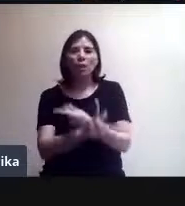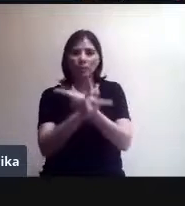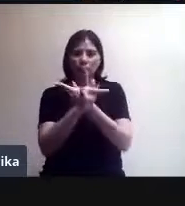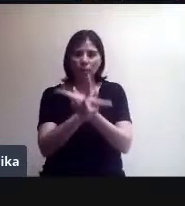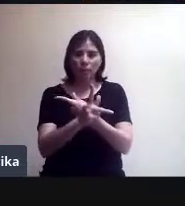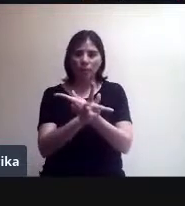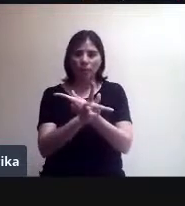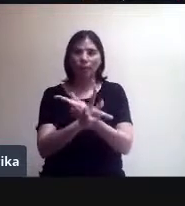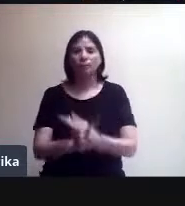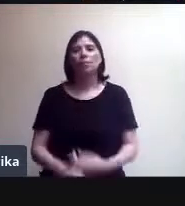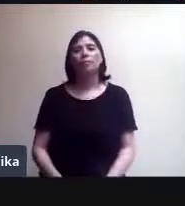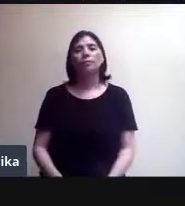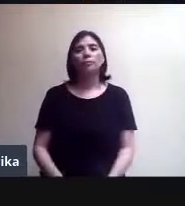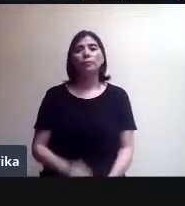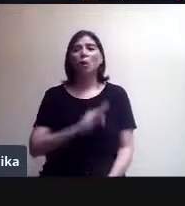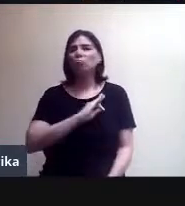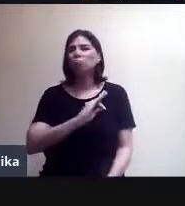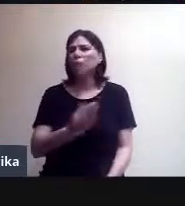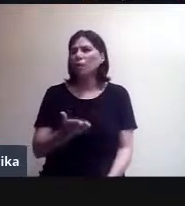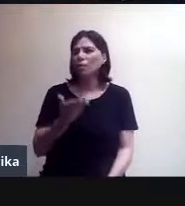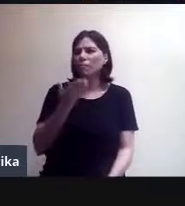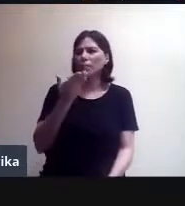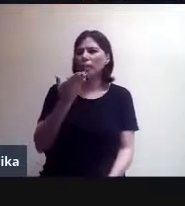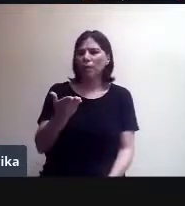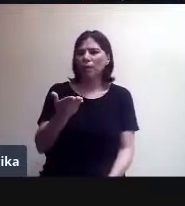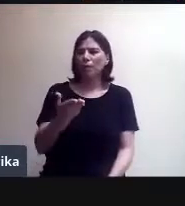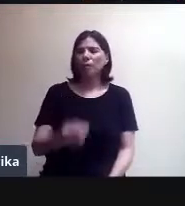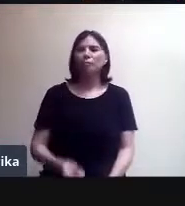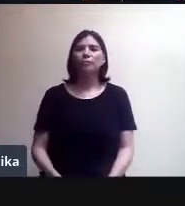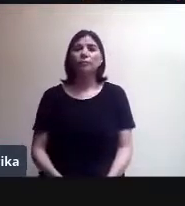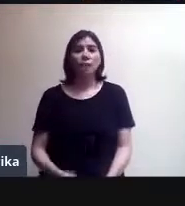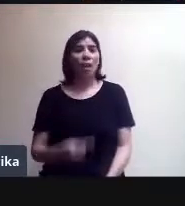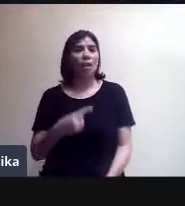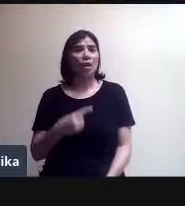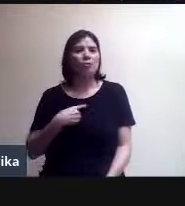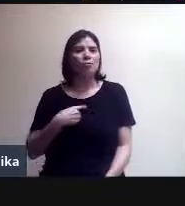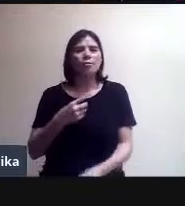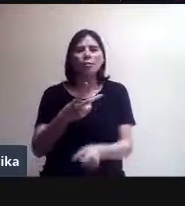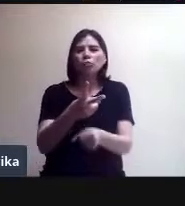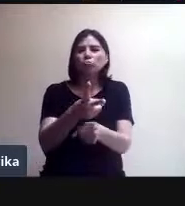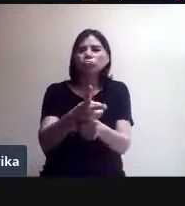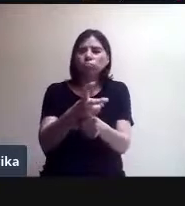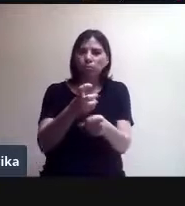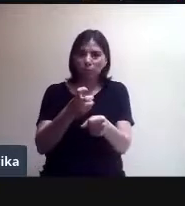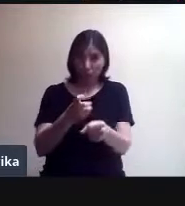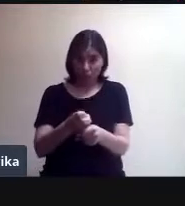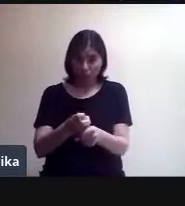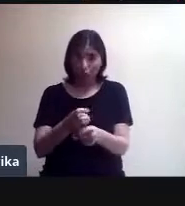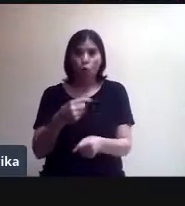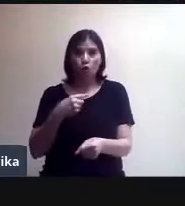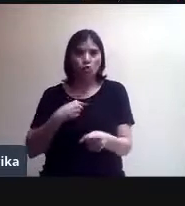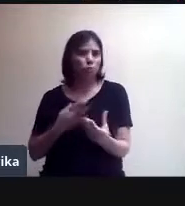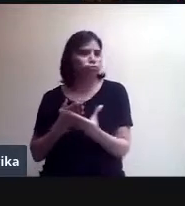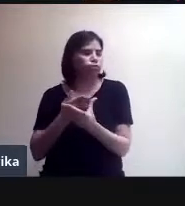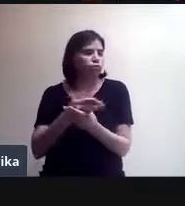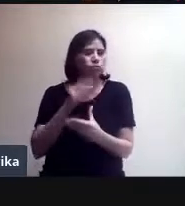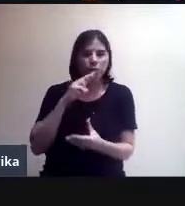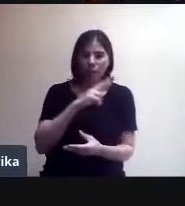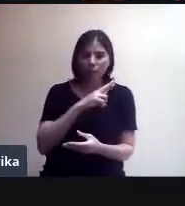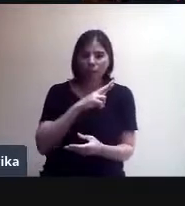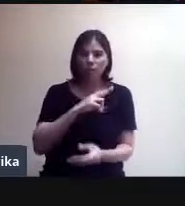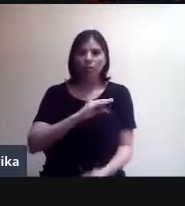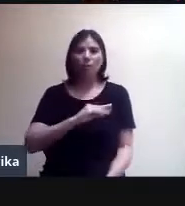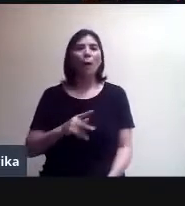pedir, si yo convoco, pues yo entro de inmediato, pero si yo no soy la convocante,